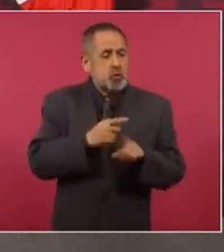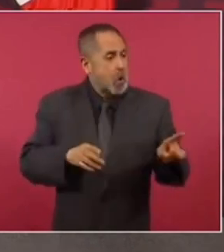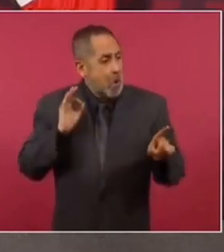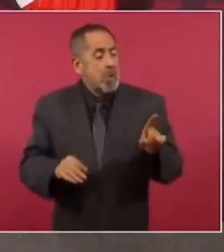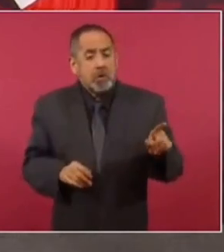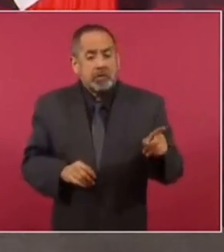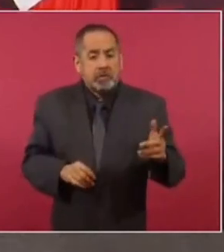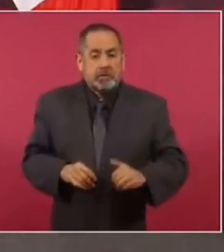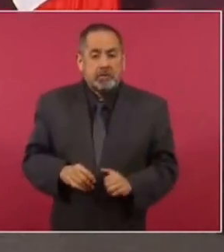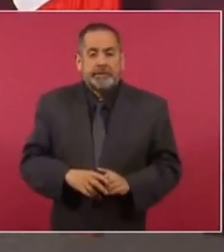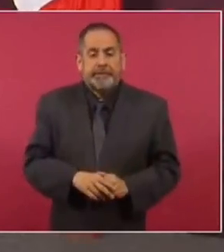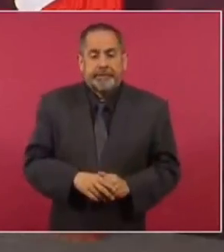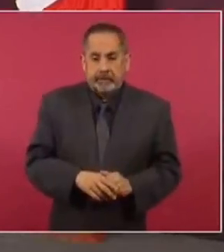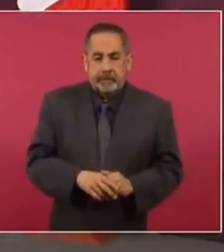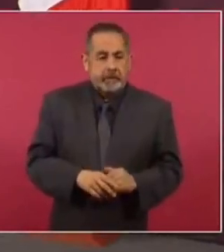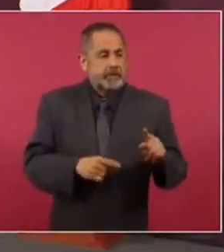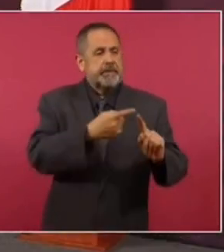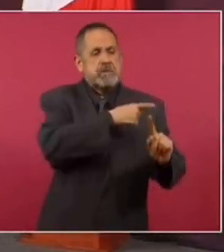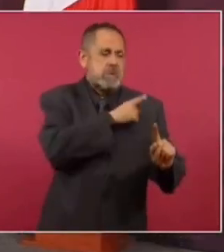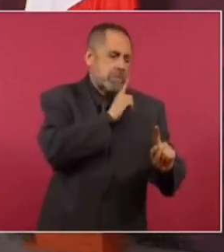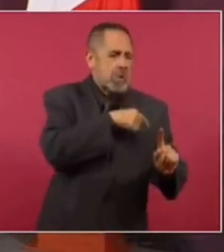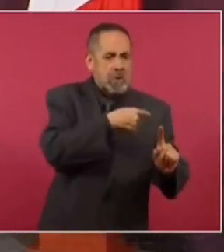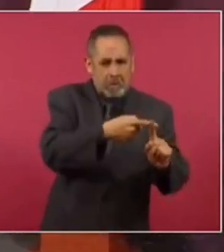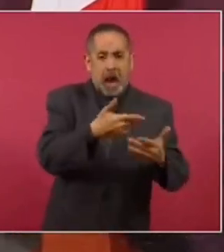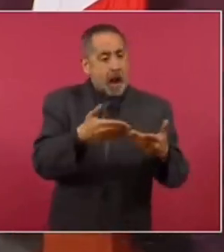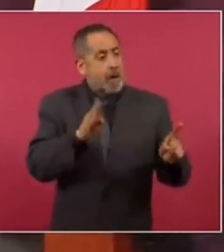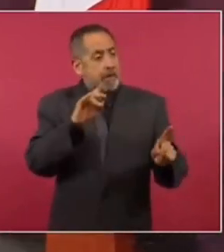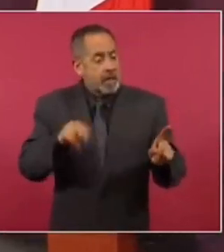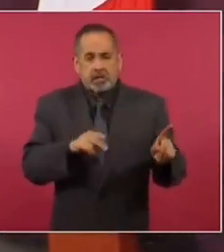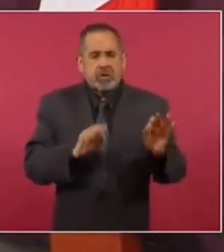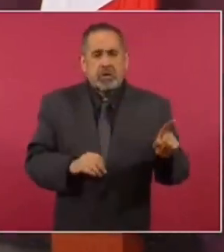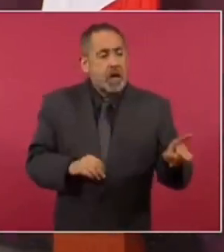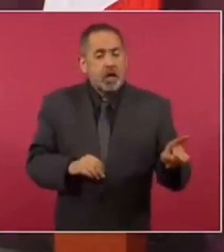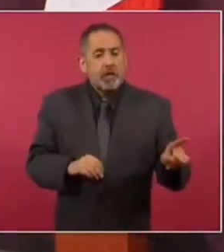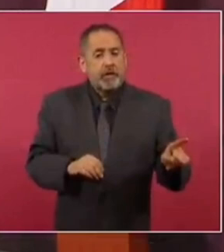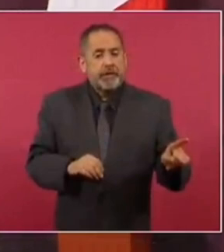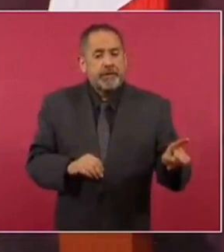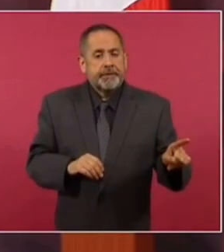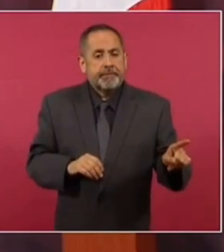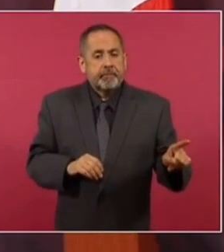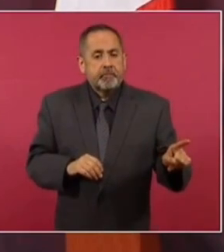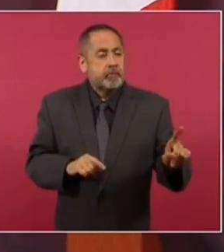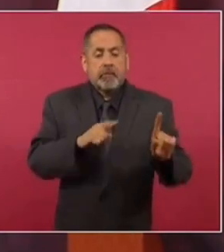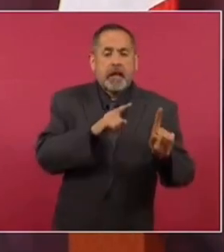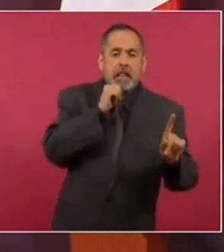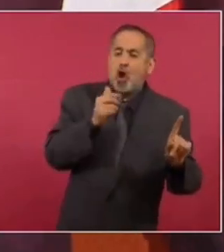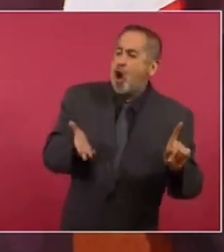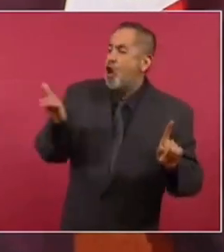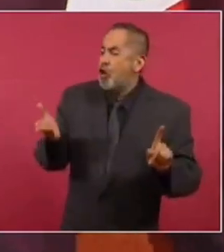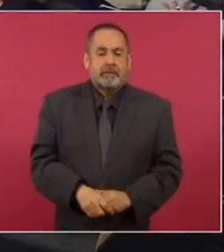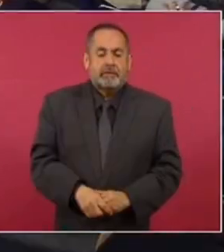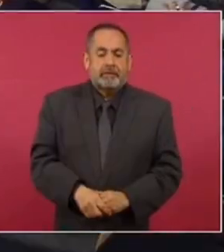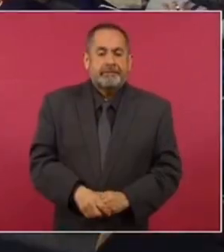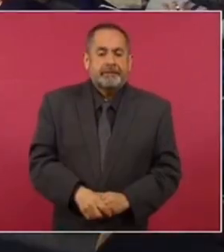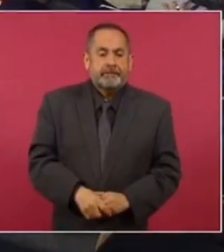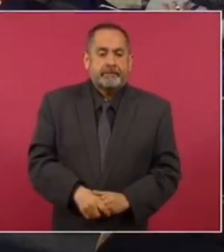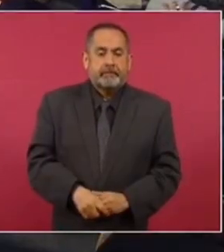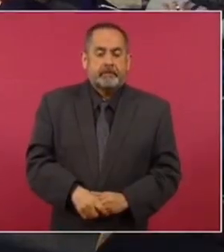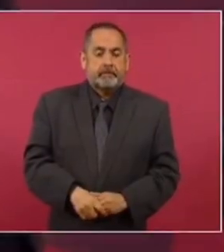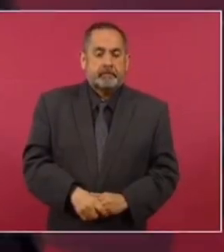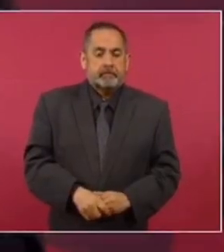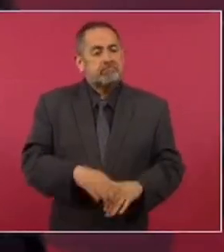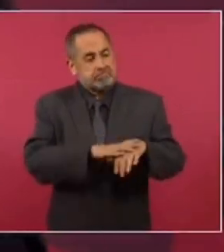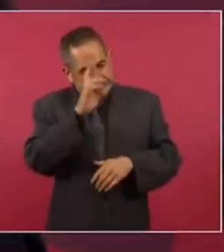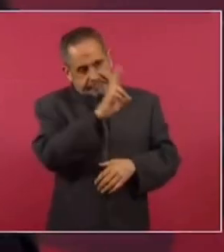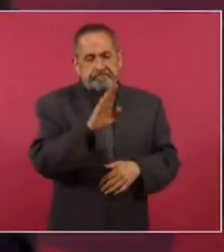de años recientes que no propuso construir muros. Le